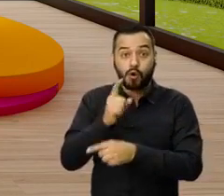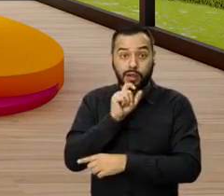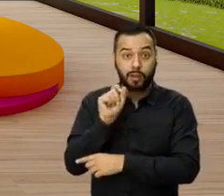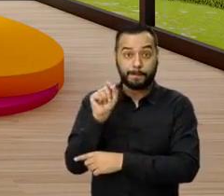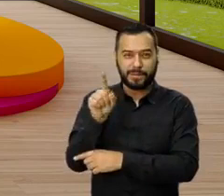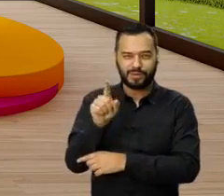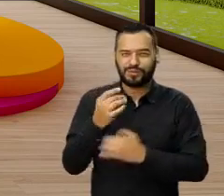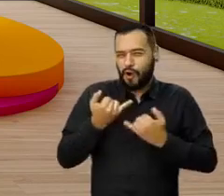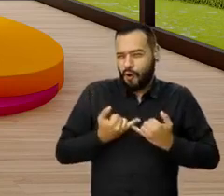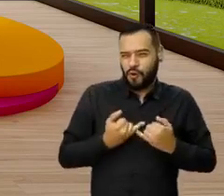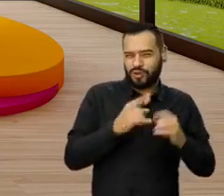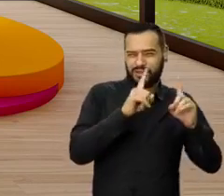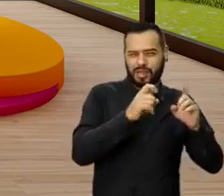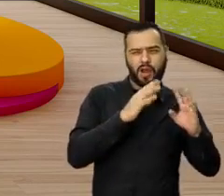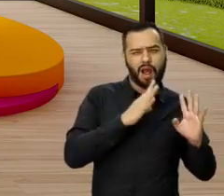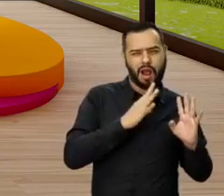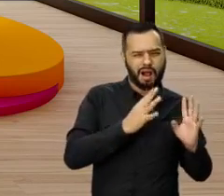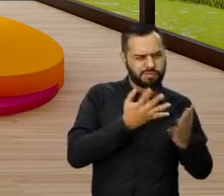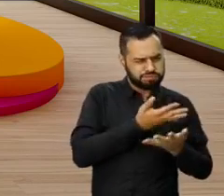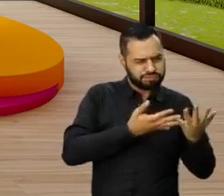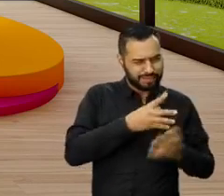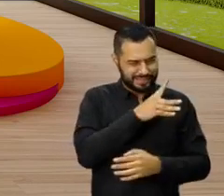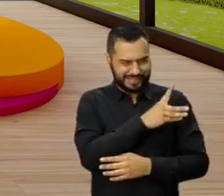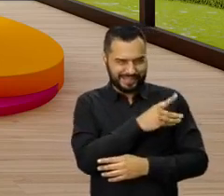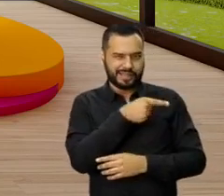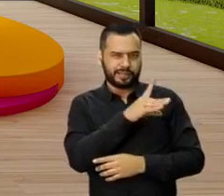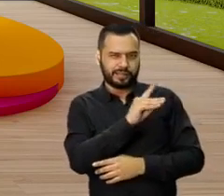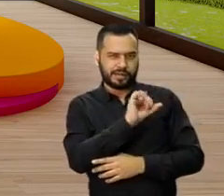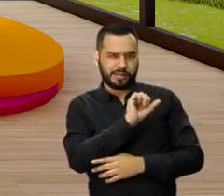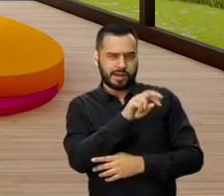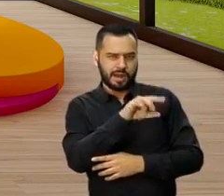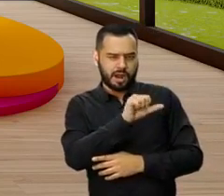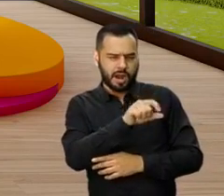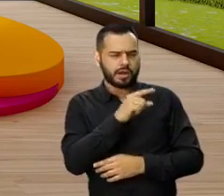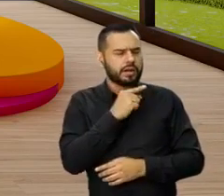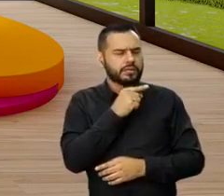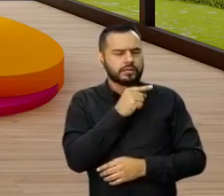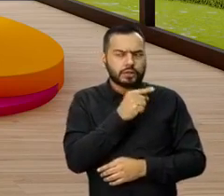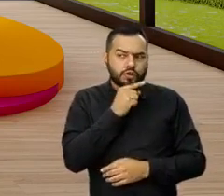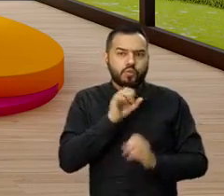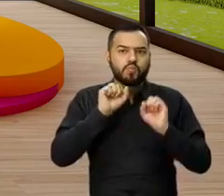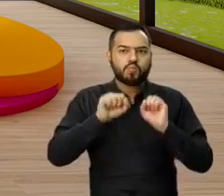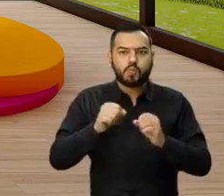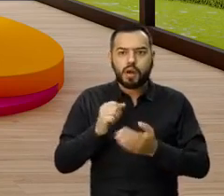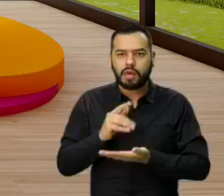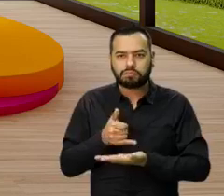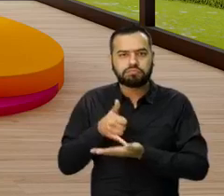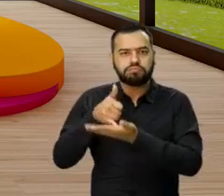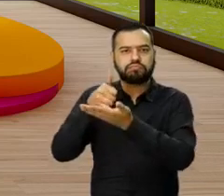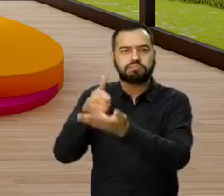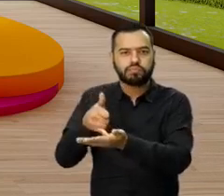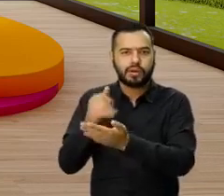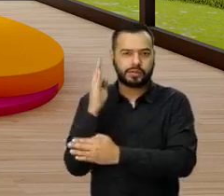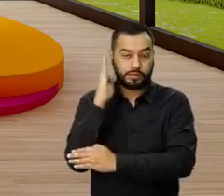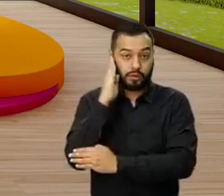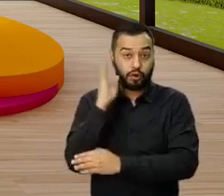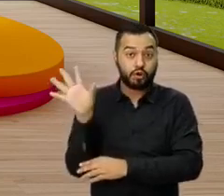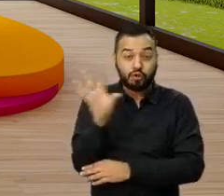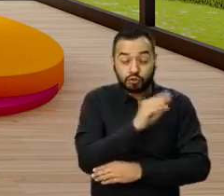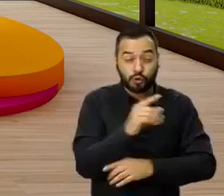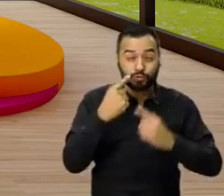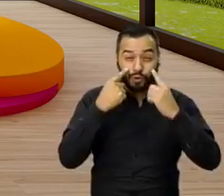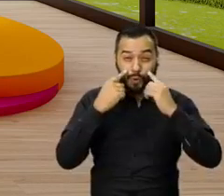relacionada con todo lo que estaremos hablando aquí con Diana, nuestro set, pues van a poder llevarse este celular. Así que todos muy